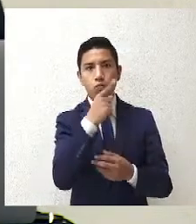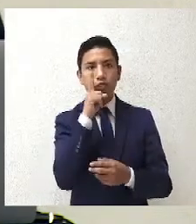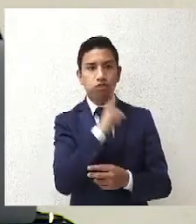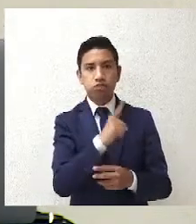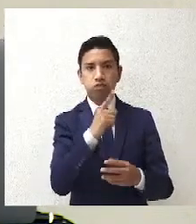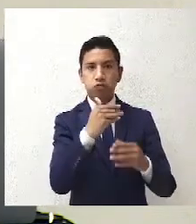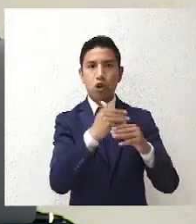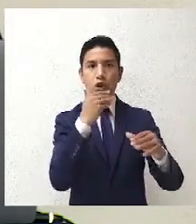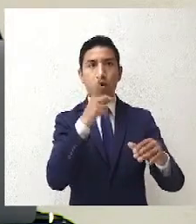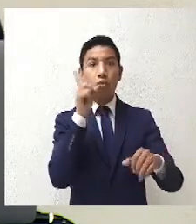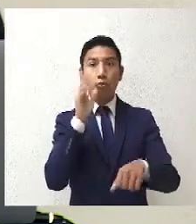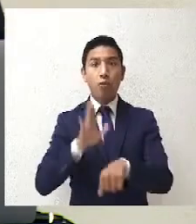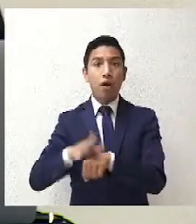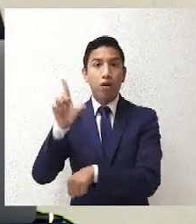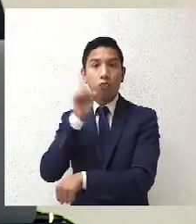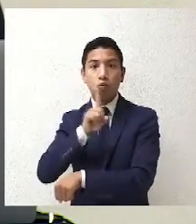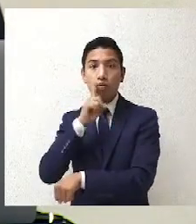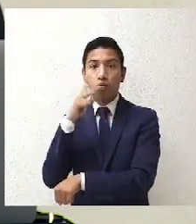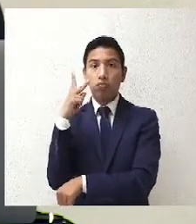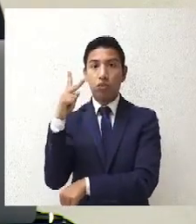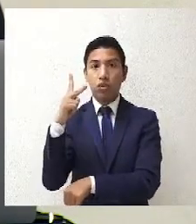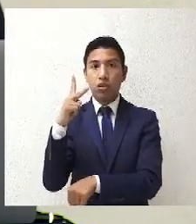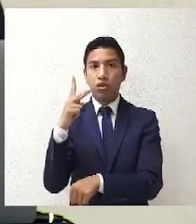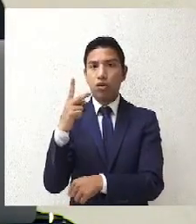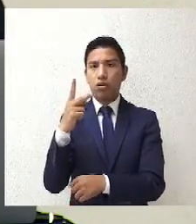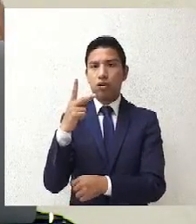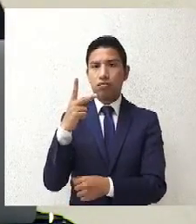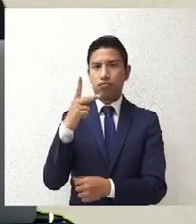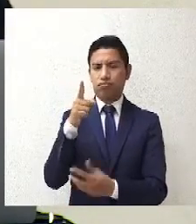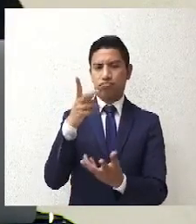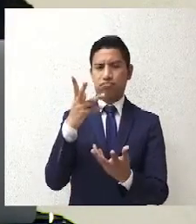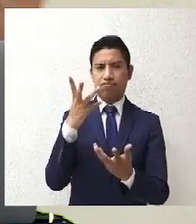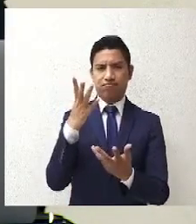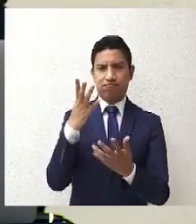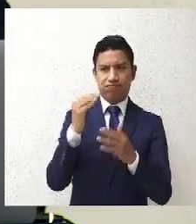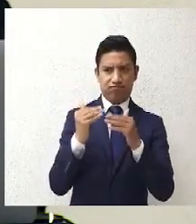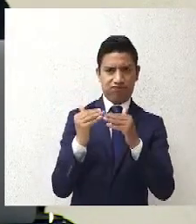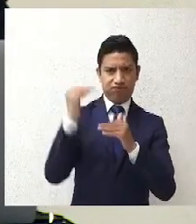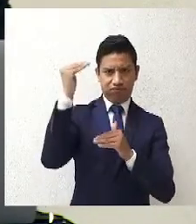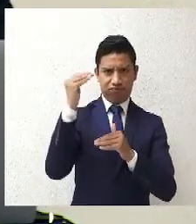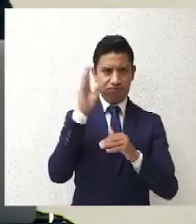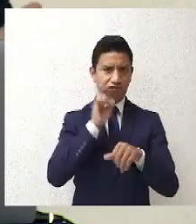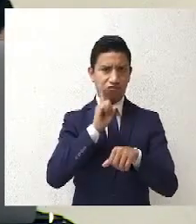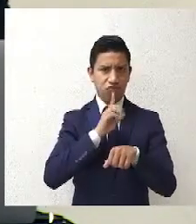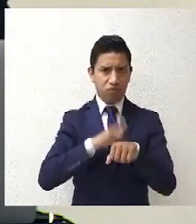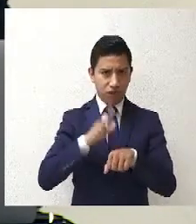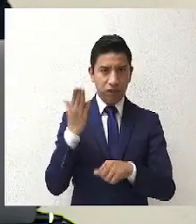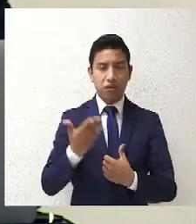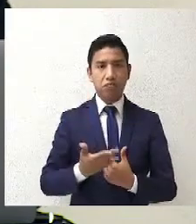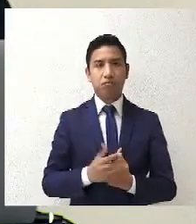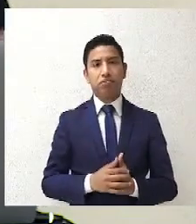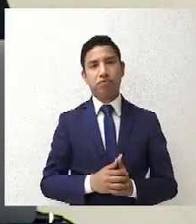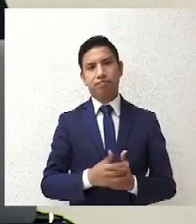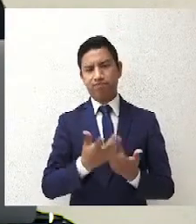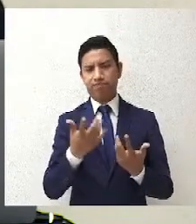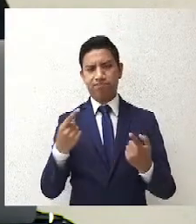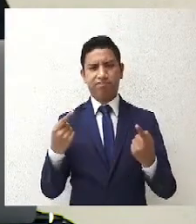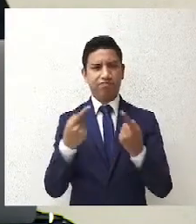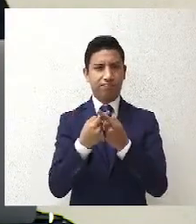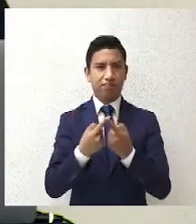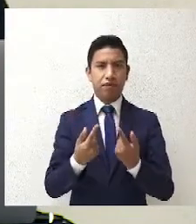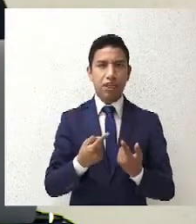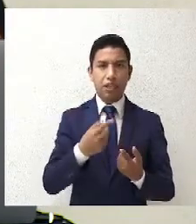que hay más mujeres que hombres, paridad. No, el tribunal ha dicho, la interpretación de las normas no